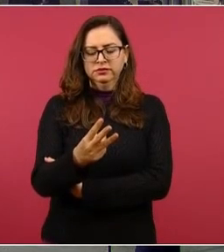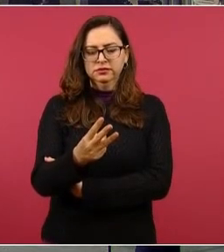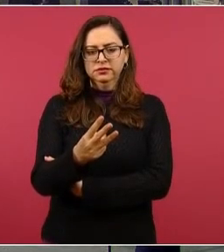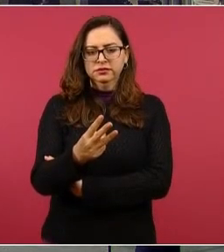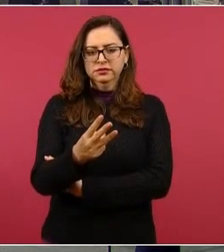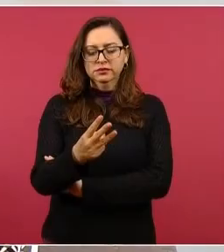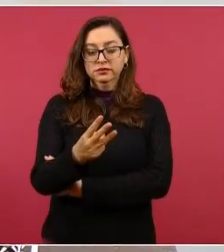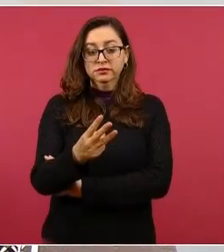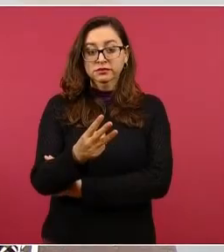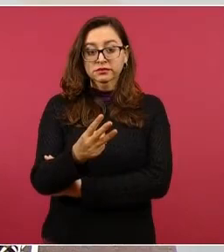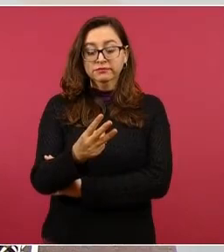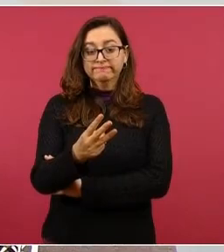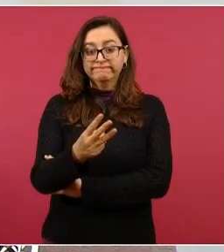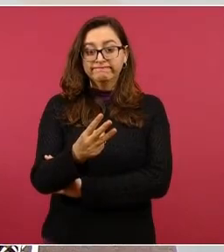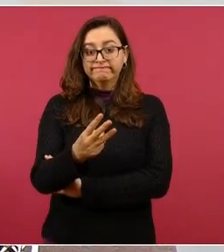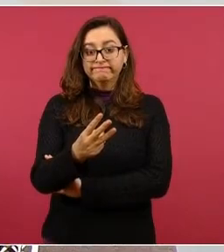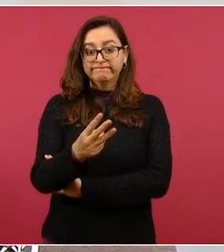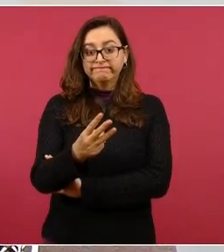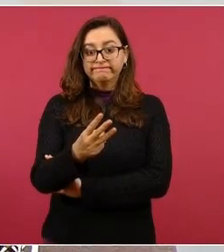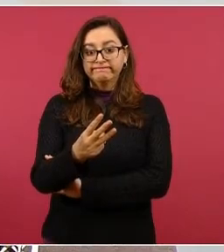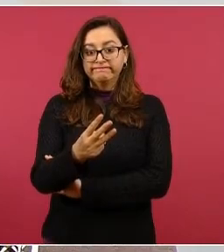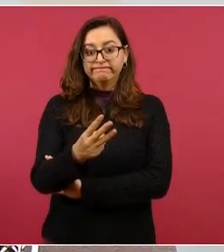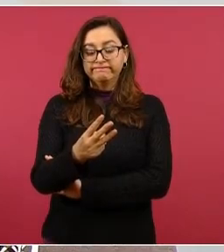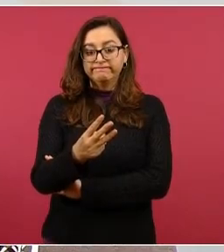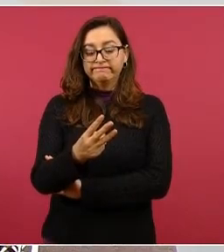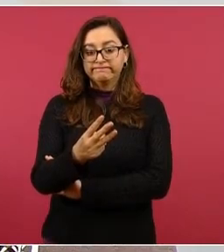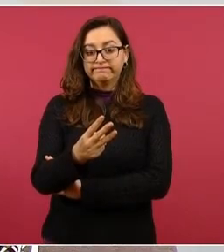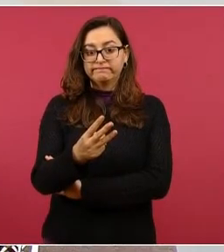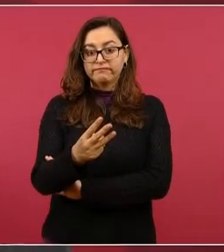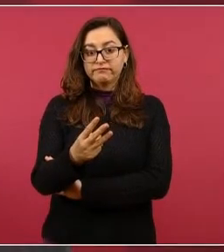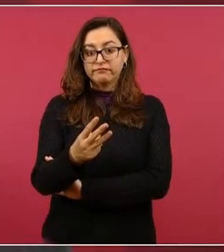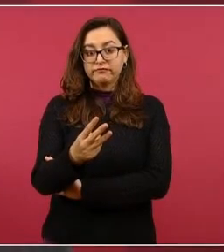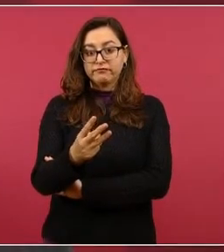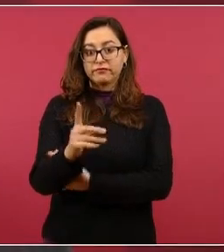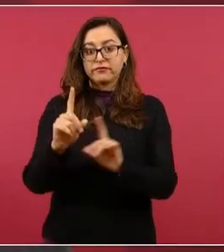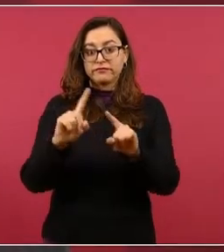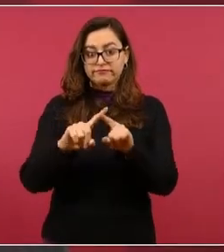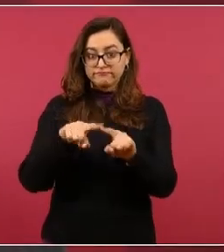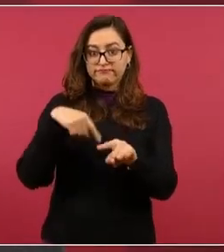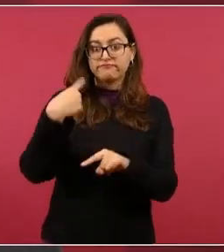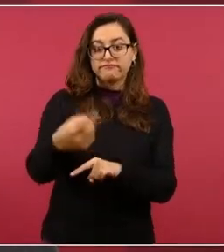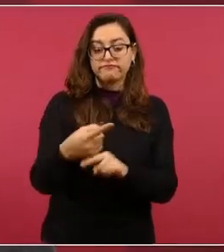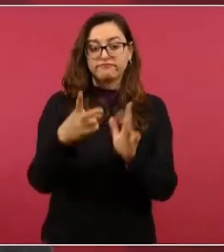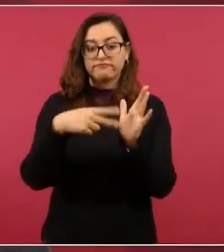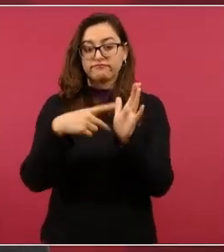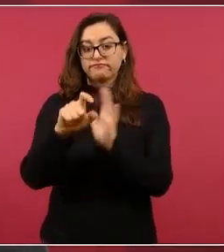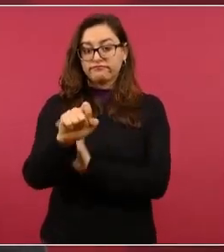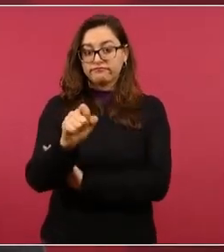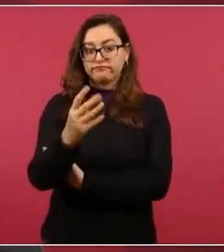lo digo para 23 y 24,